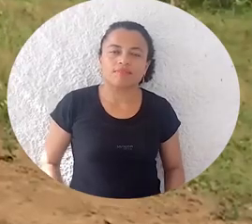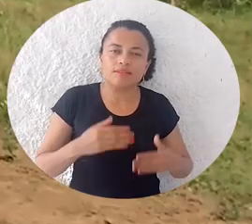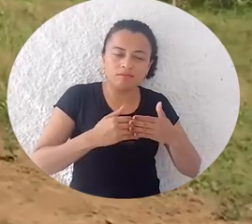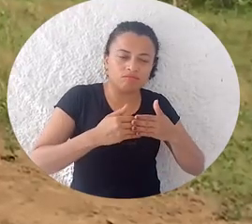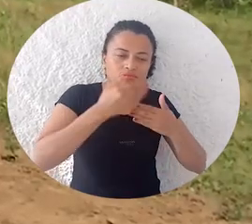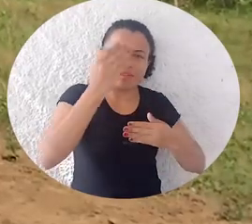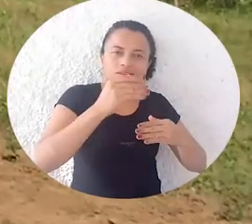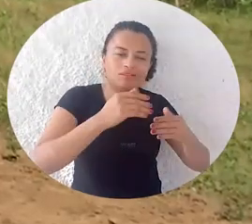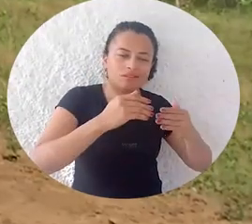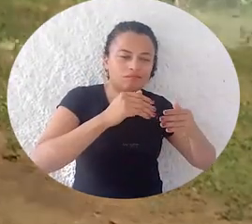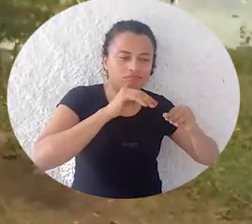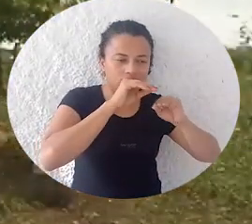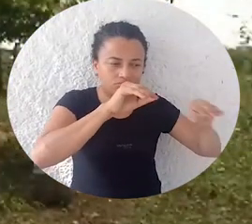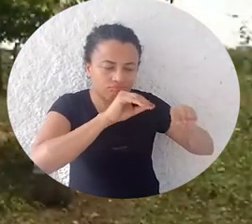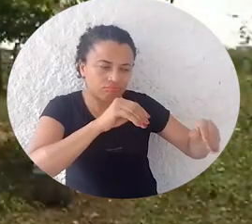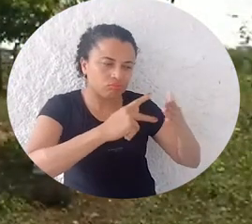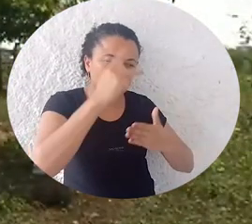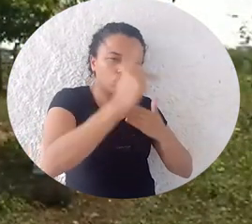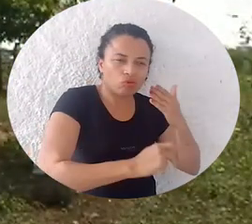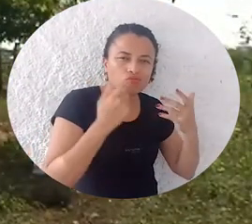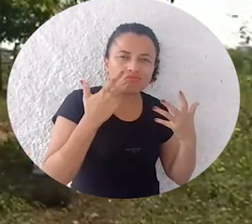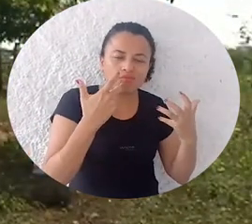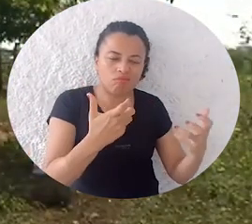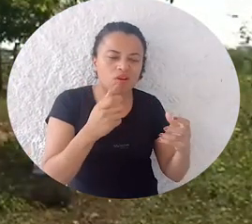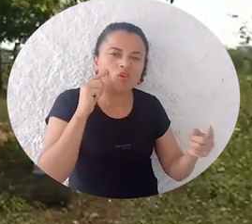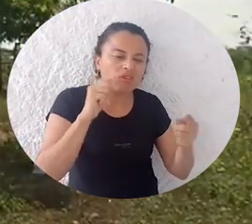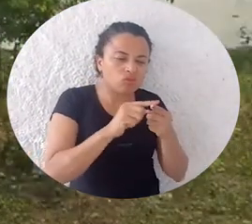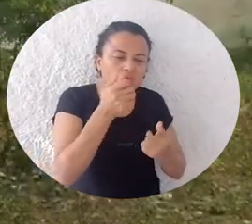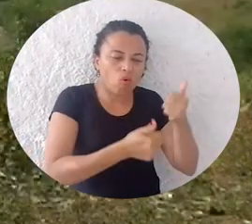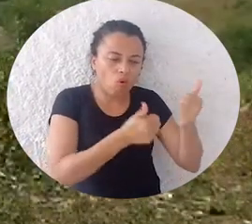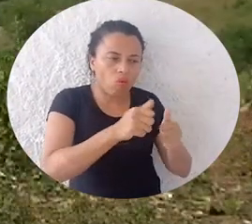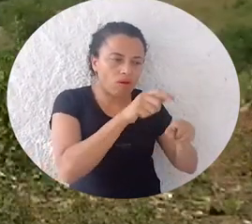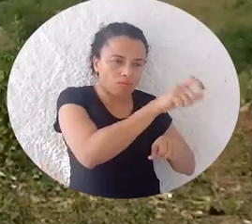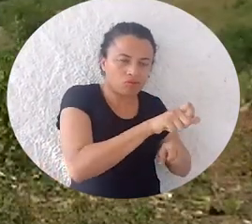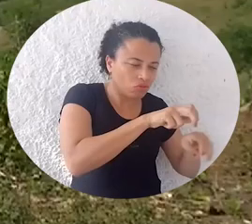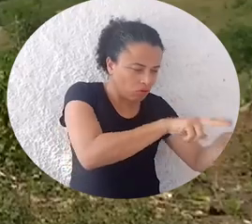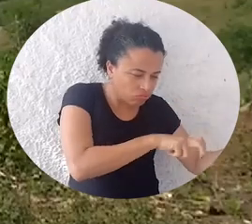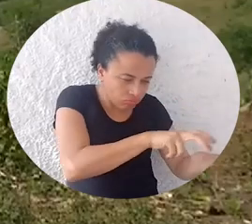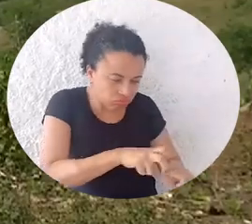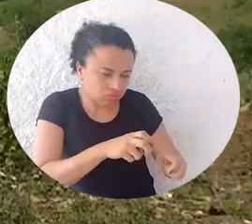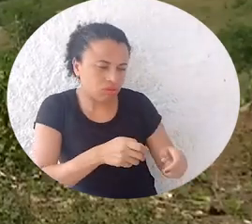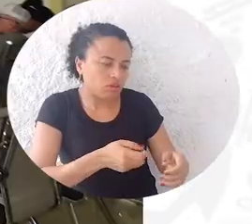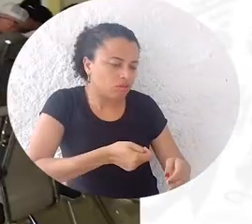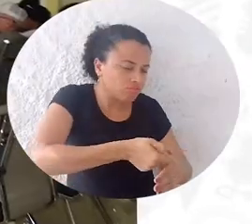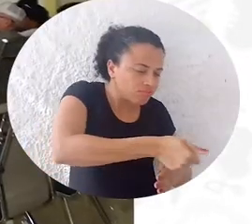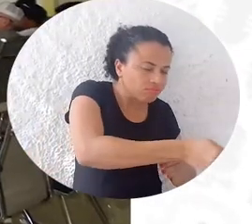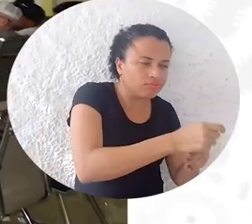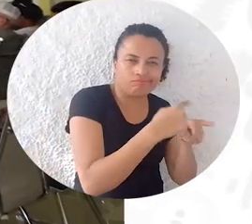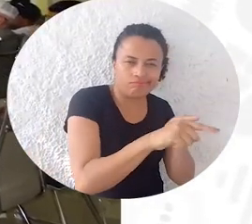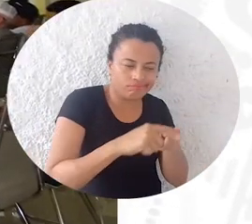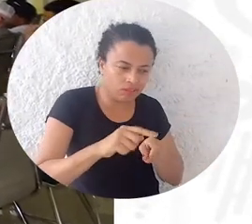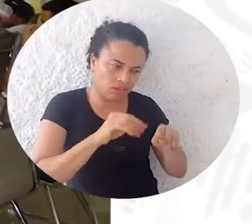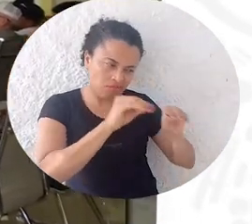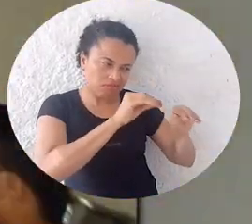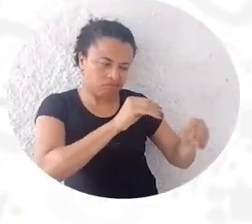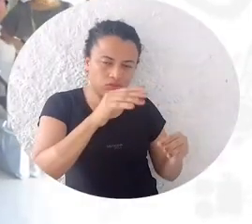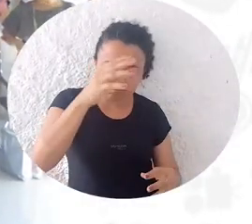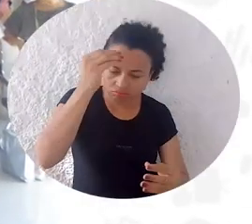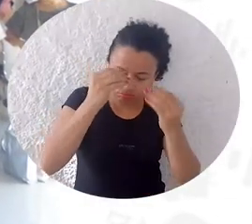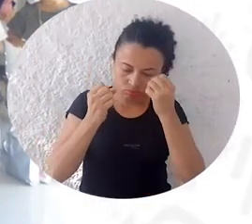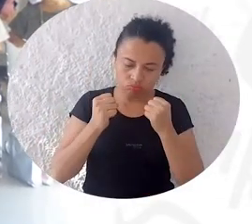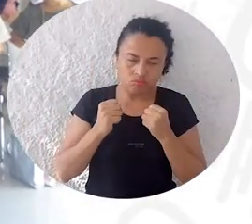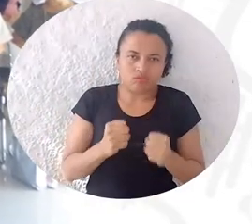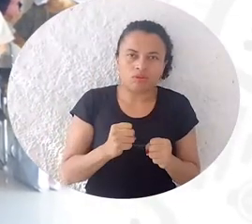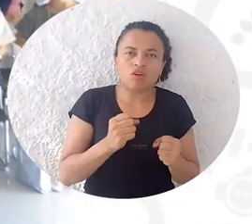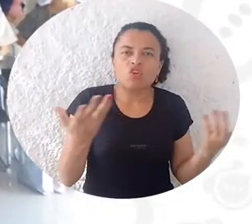Tras el lanzamiento del ambicioso proyecto que busca fortalecer las capacidades productivas de pequeños agricultores en seis municipios del